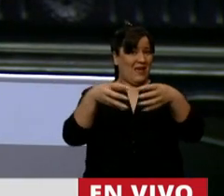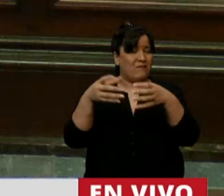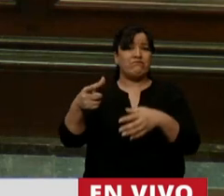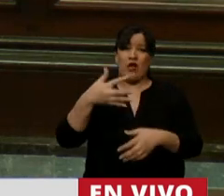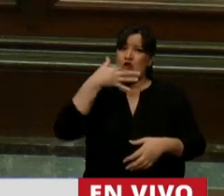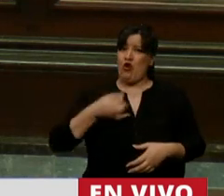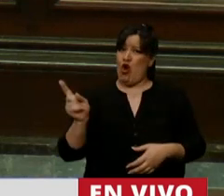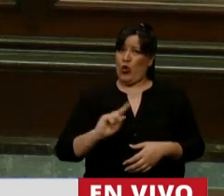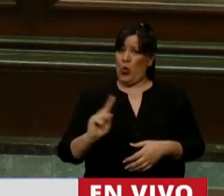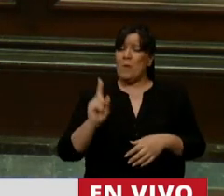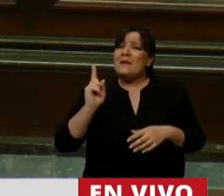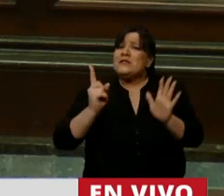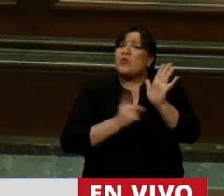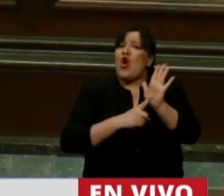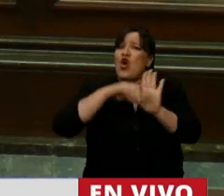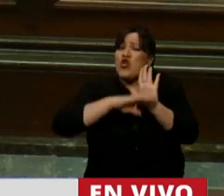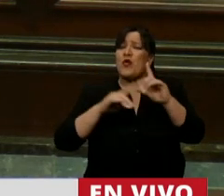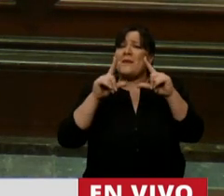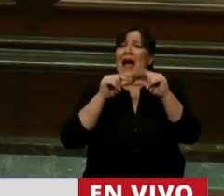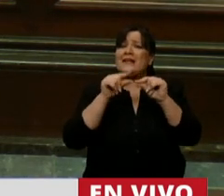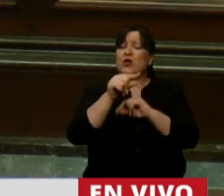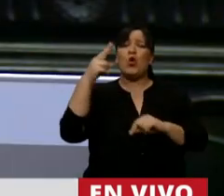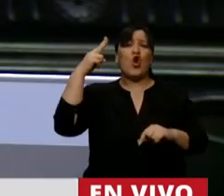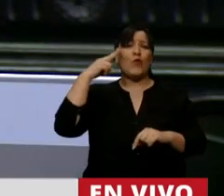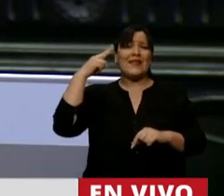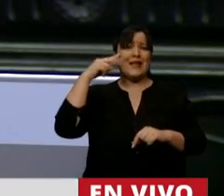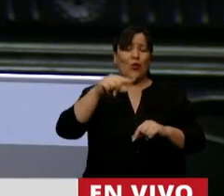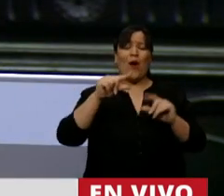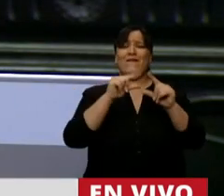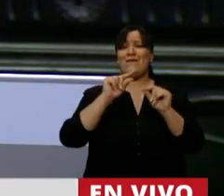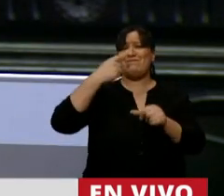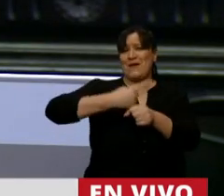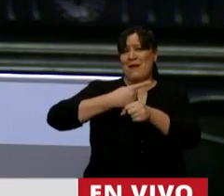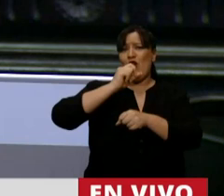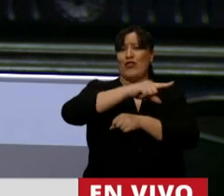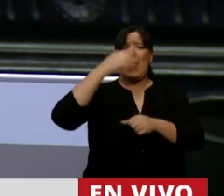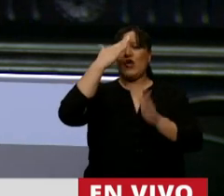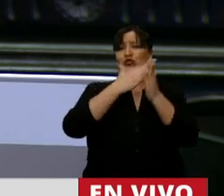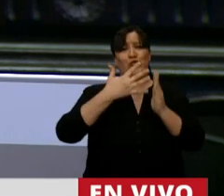no cumpliendo con la norma pactada en el artículo 99, inciso primero de la Constitución.